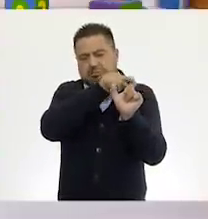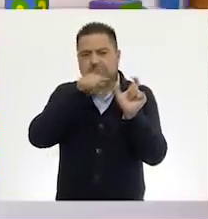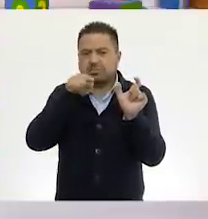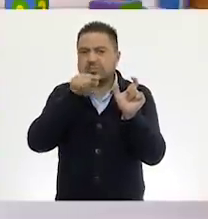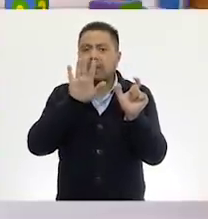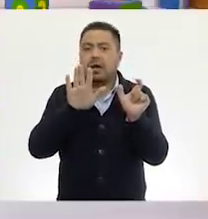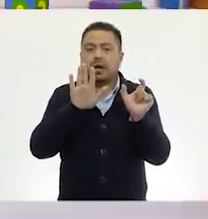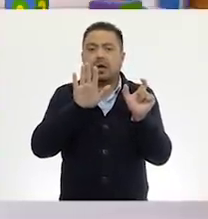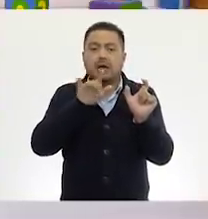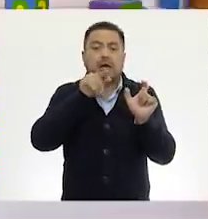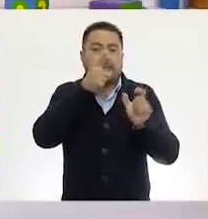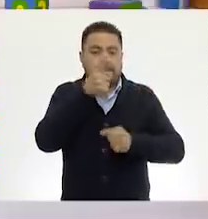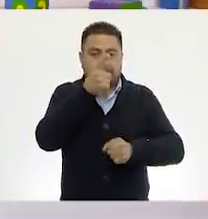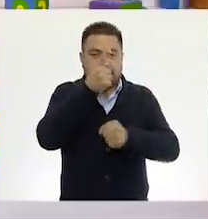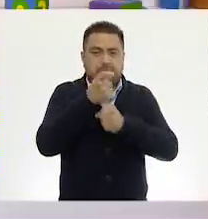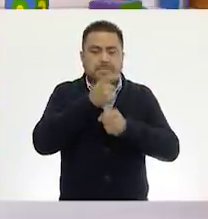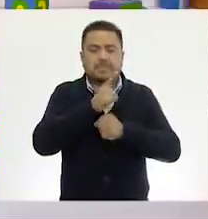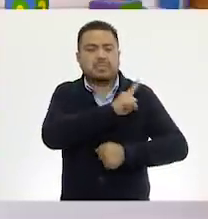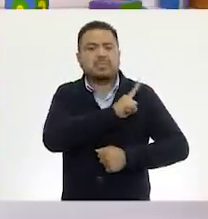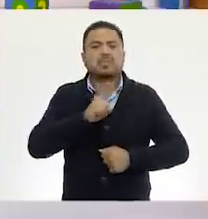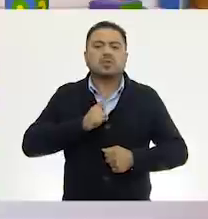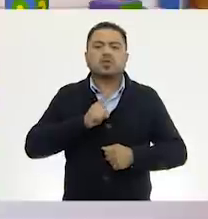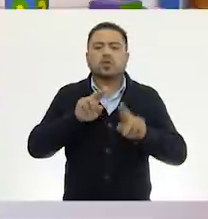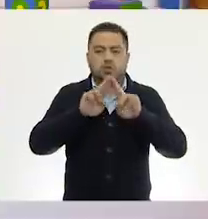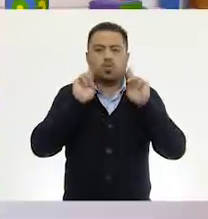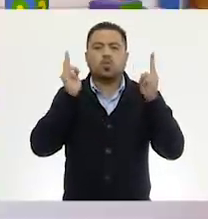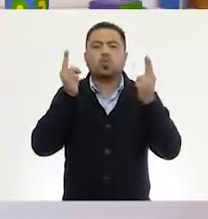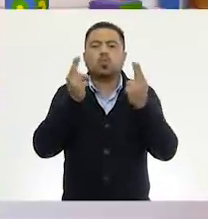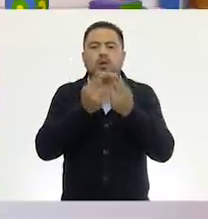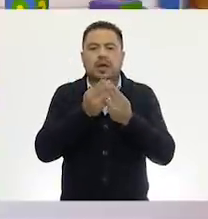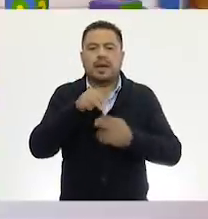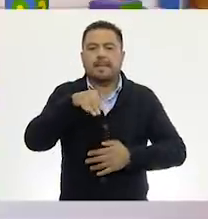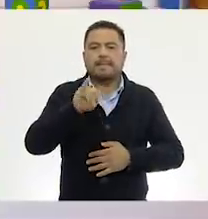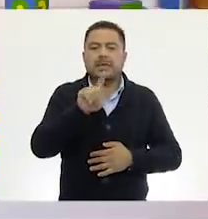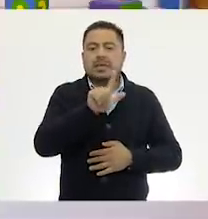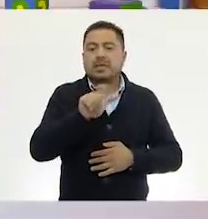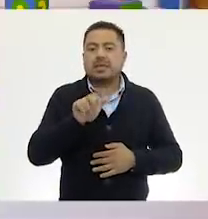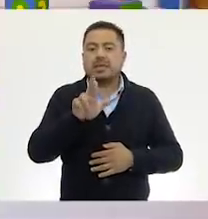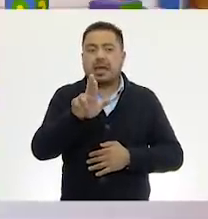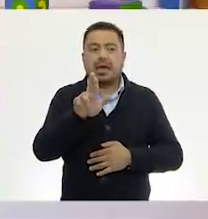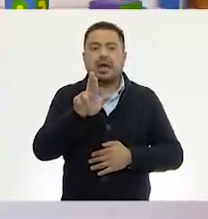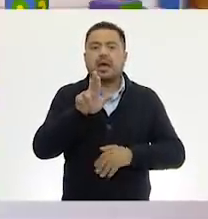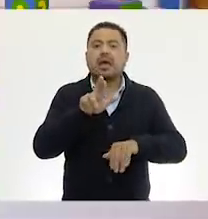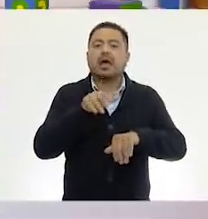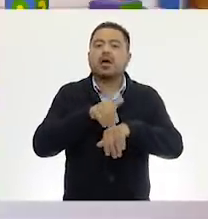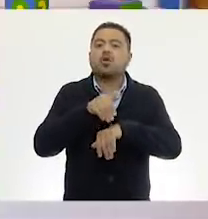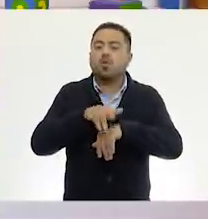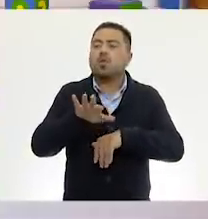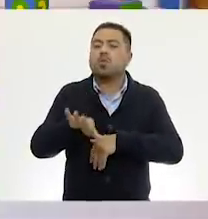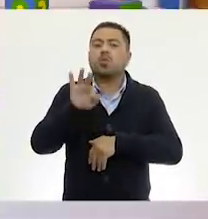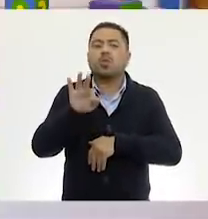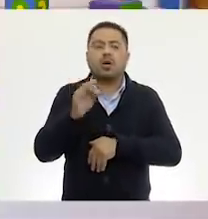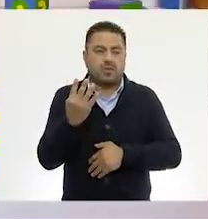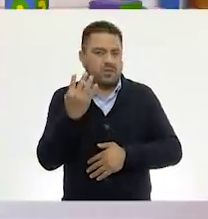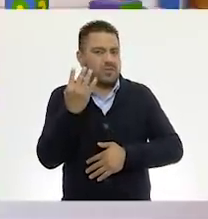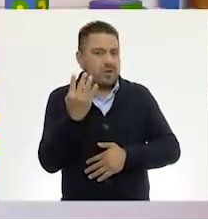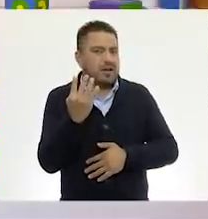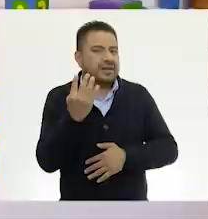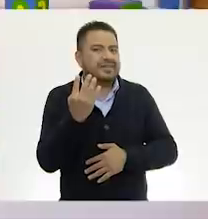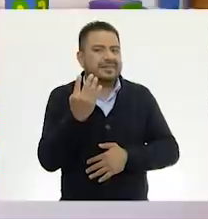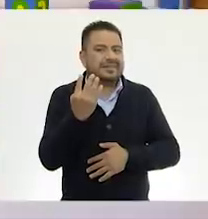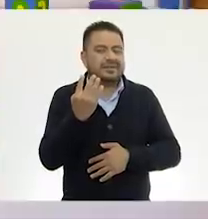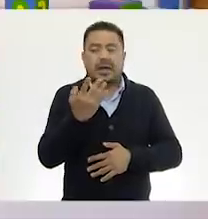Vamos a ver. Primero vamos a ver las unidades de millar. Las unidades de millar tenemos el número 4. 4.